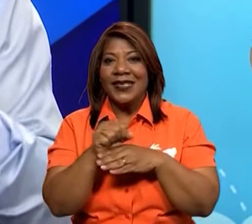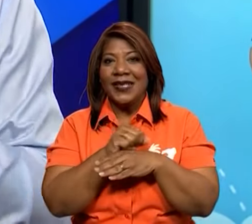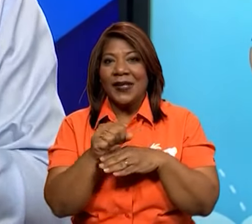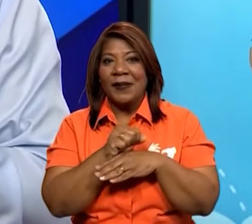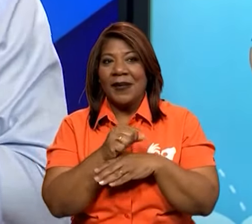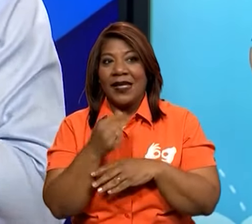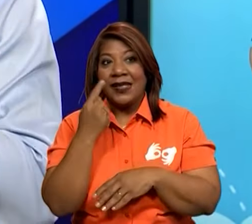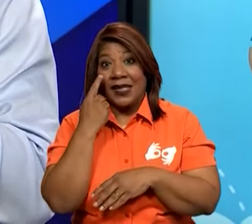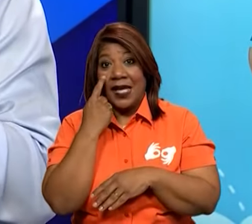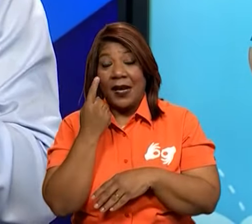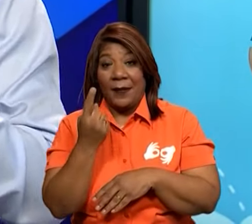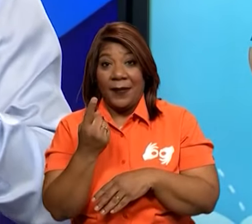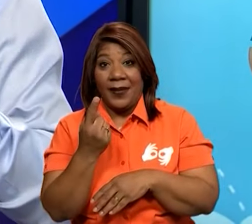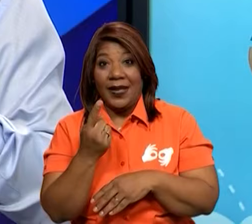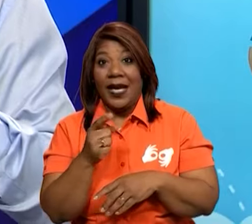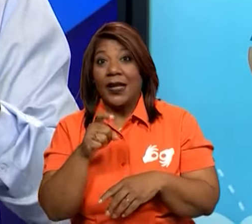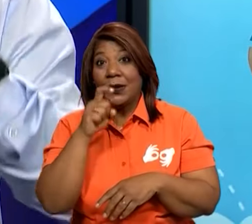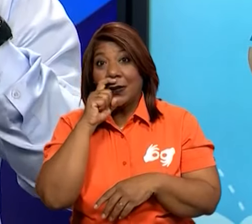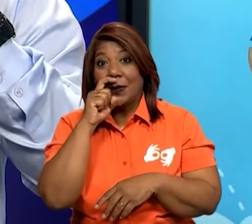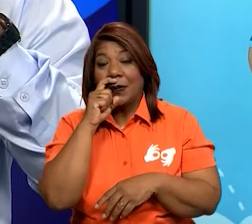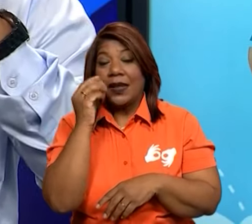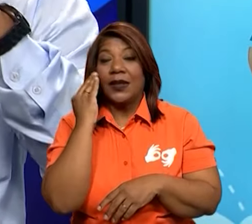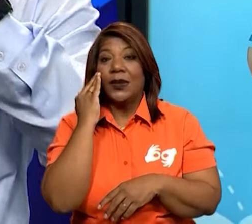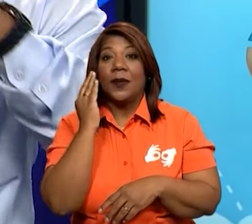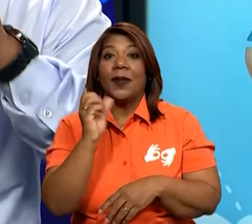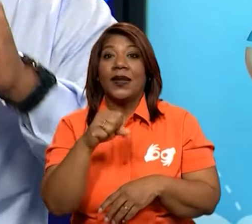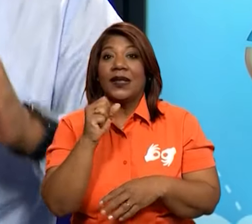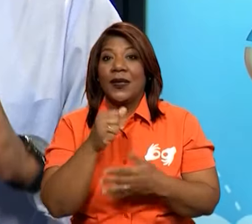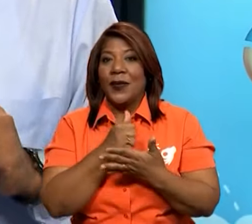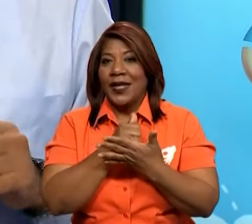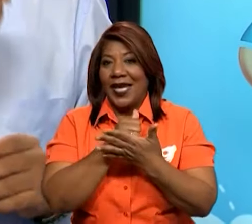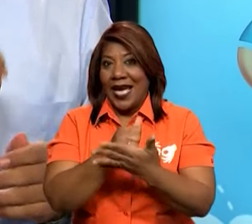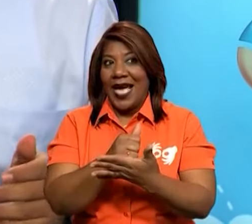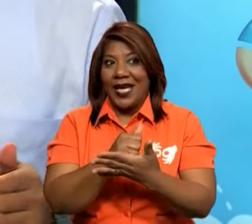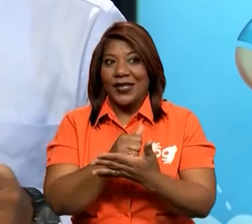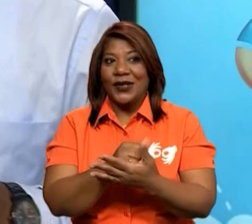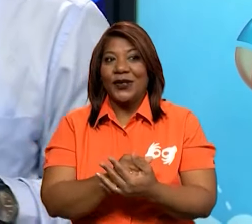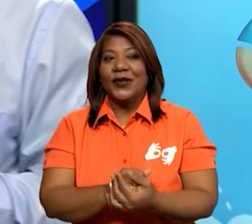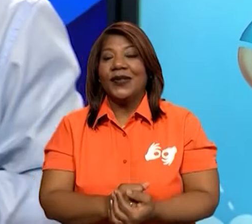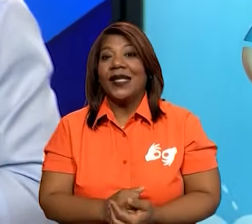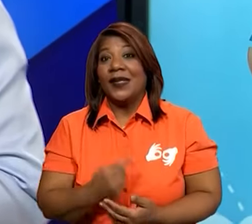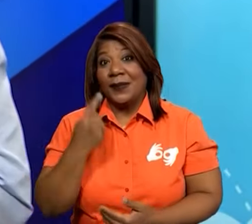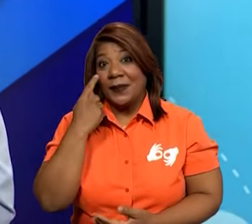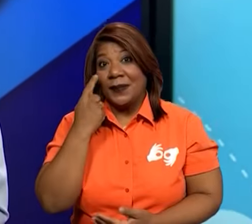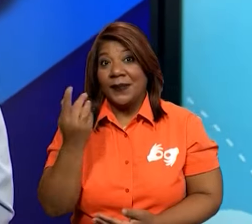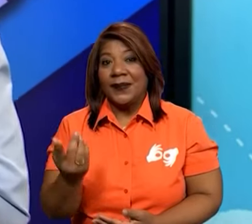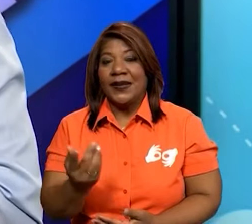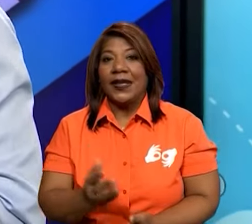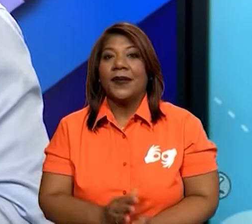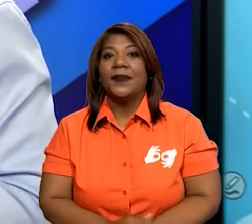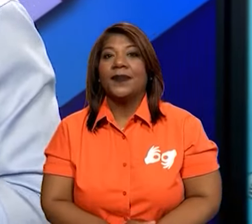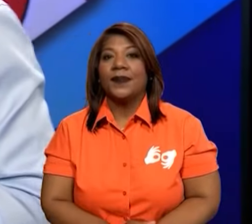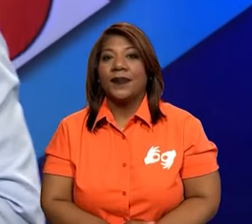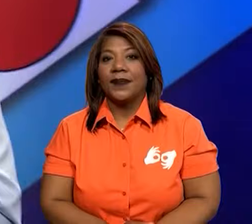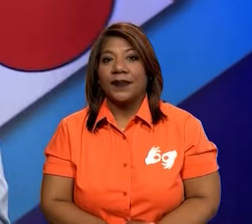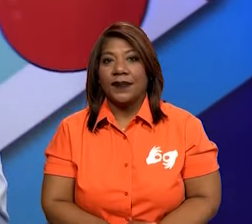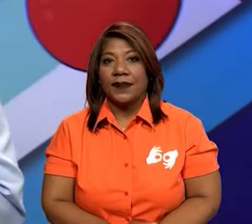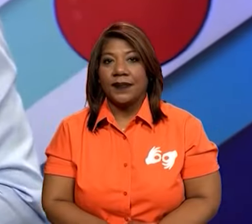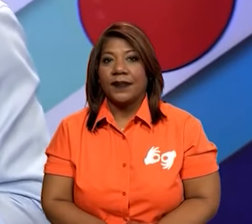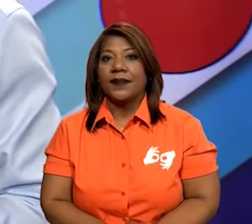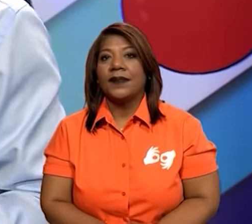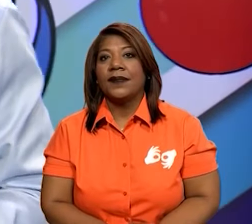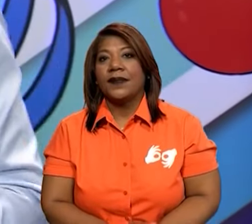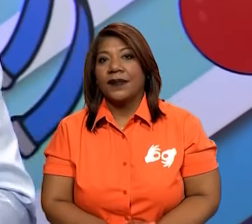sepas mucho. Pero quiero que juntos hagamos este gran experimento. Vamos conmigo aquí.